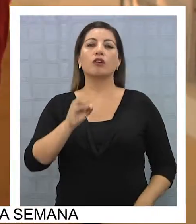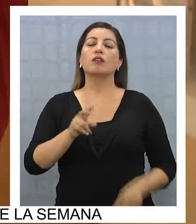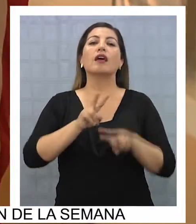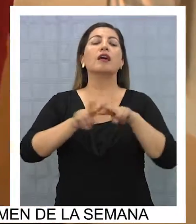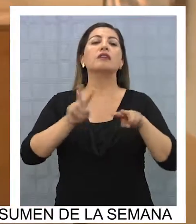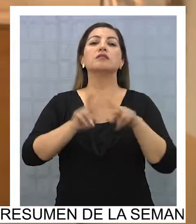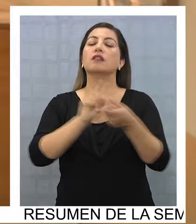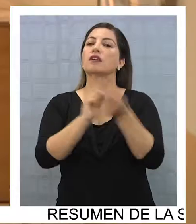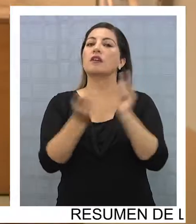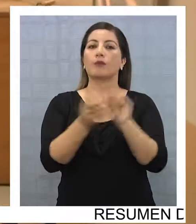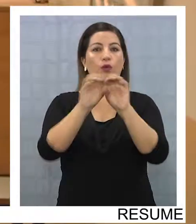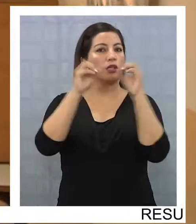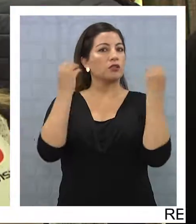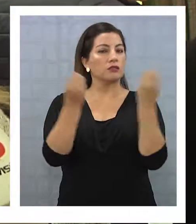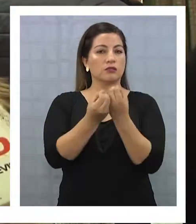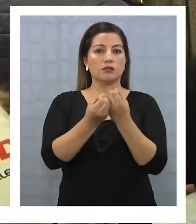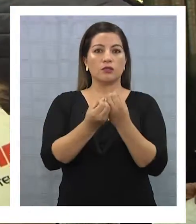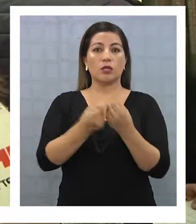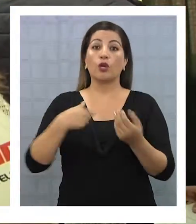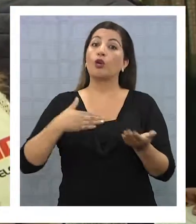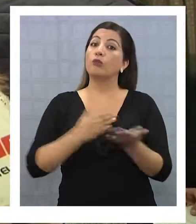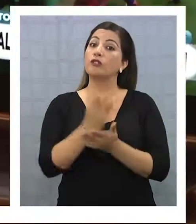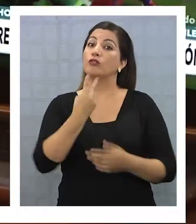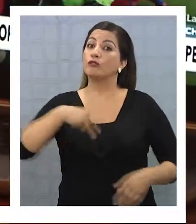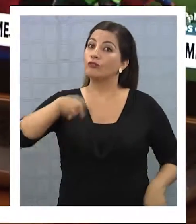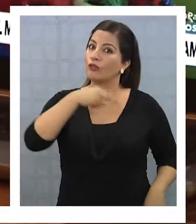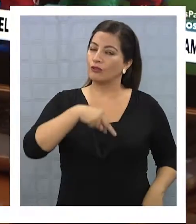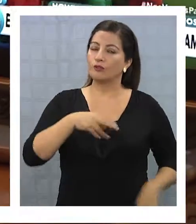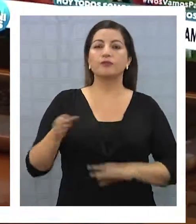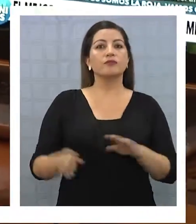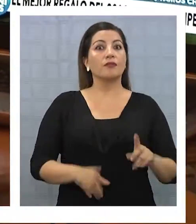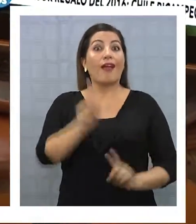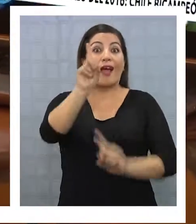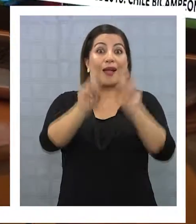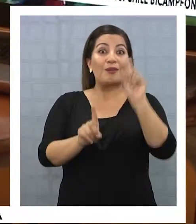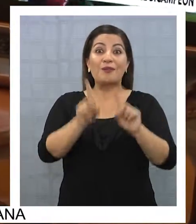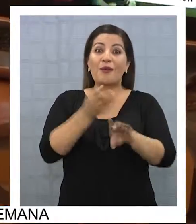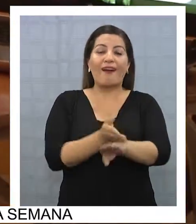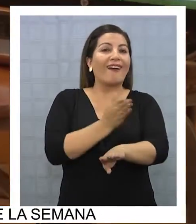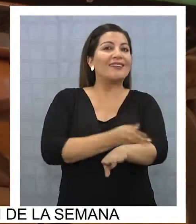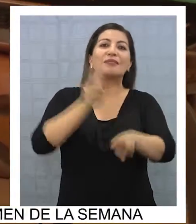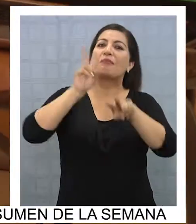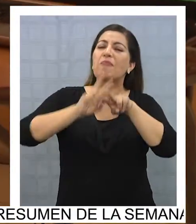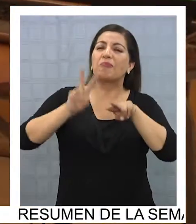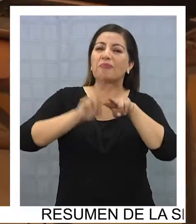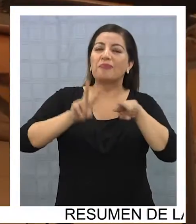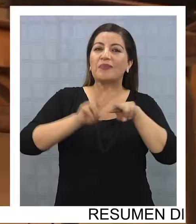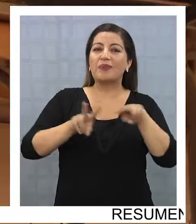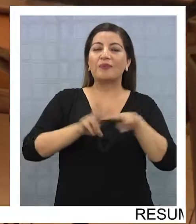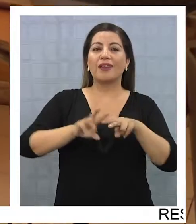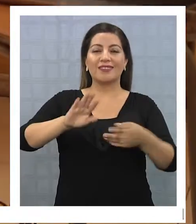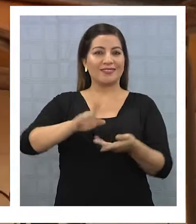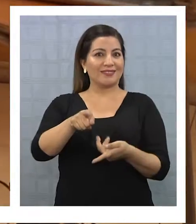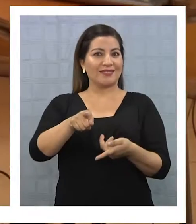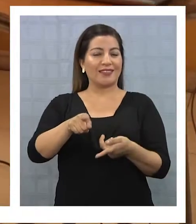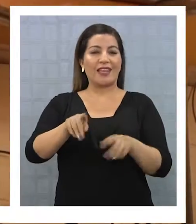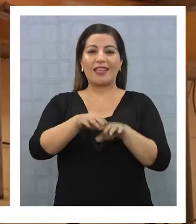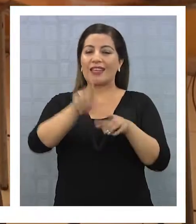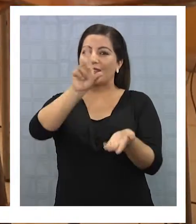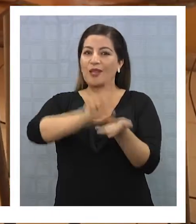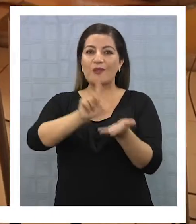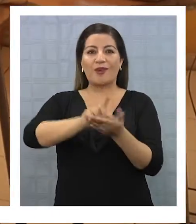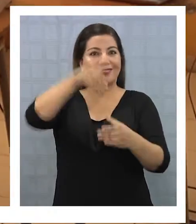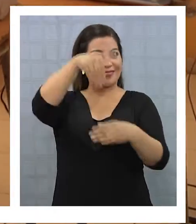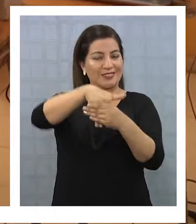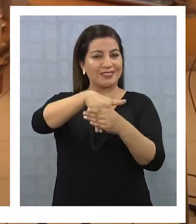hacer cambios dentro de nuestra organización, entonces hay que comenzar por nosotros. Incluso algunos se les arreglaron como pudieron para ver el partido en los